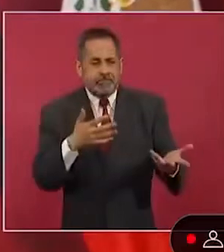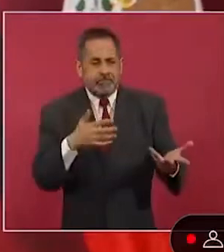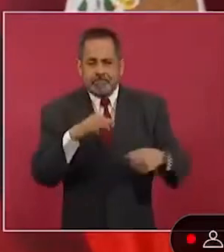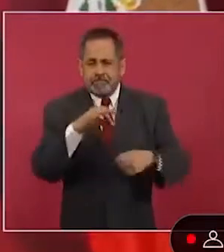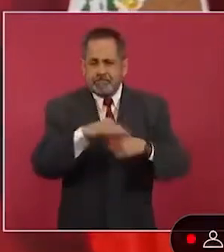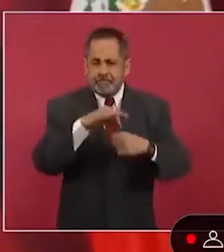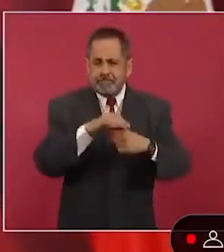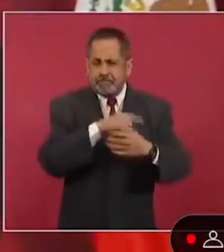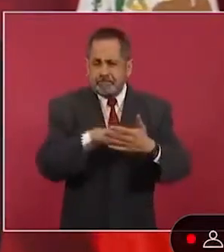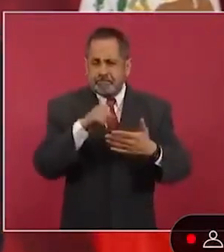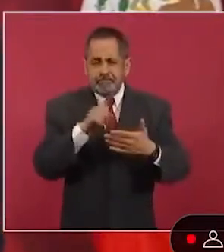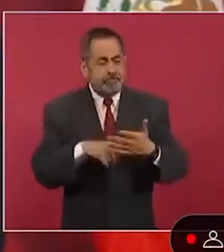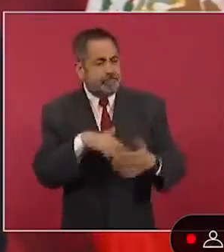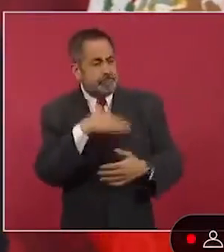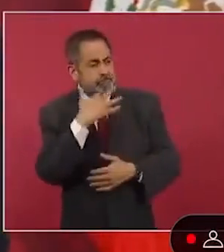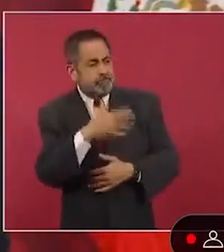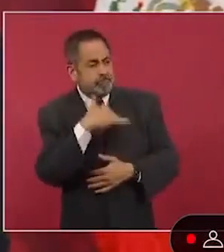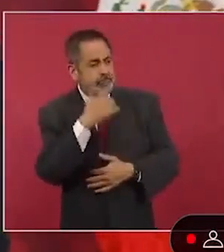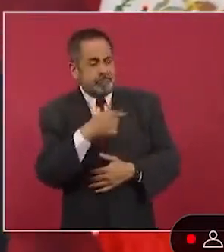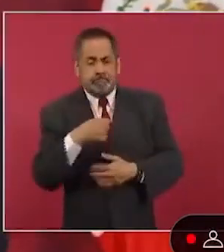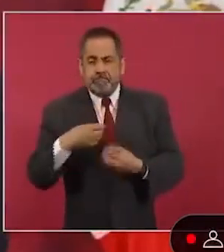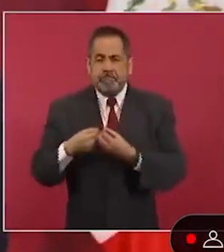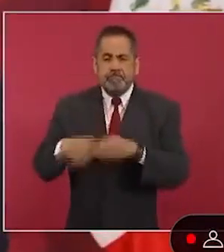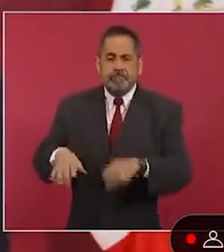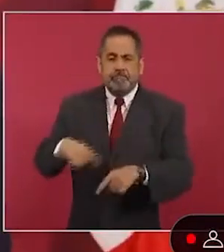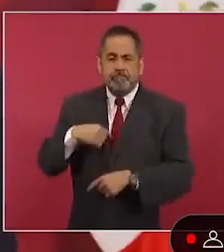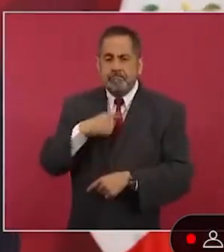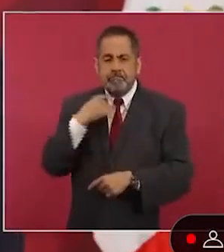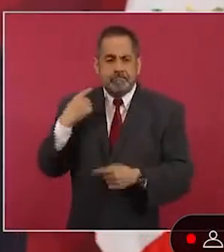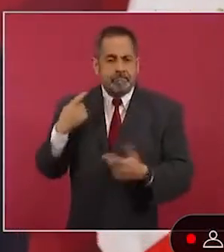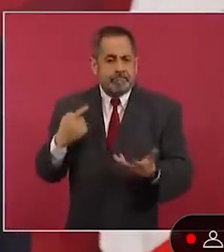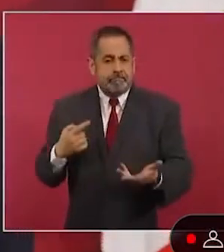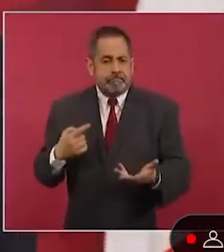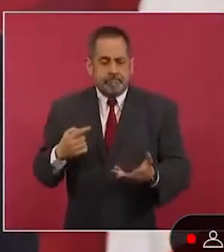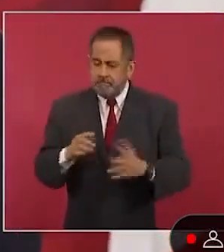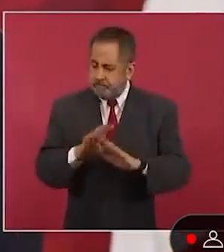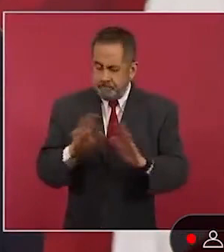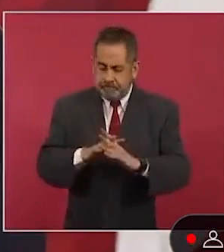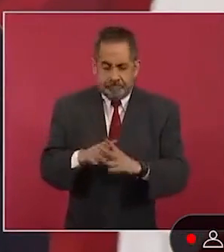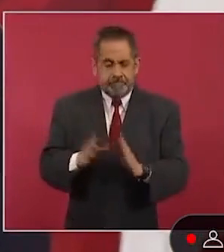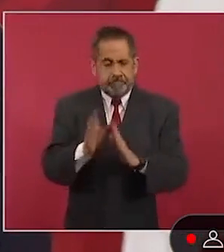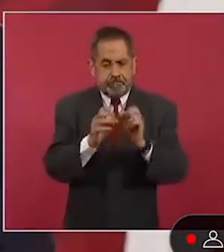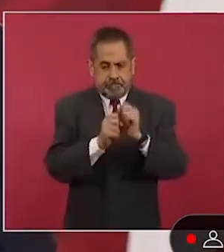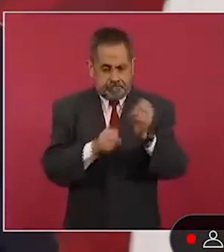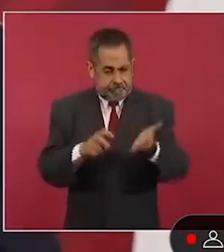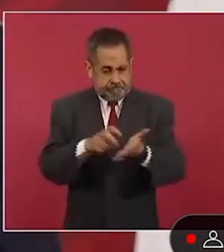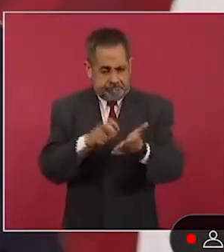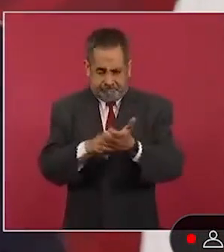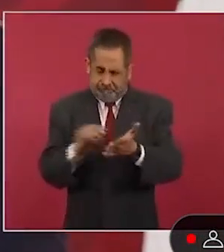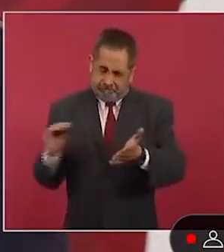Tenemos que dejar consolidada la democracia.